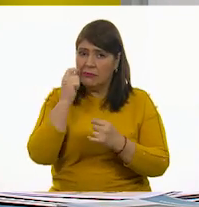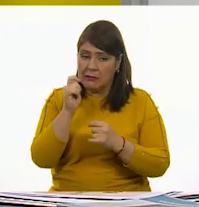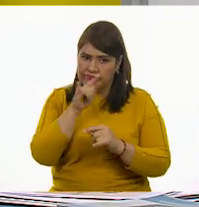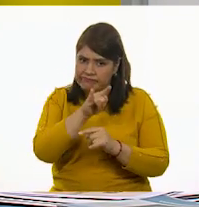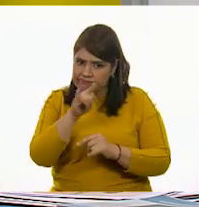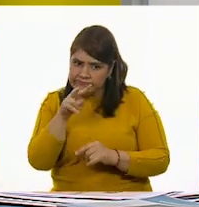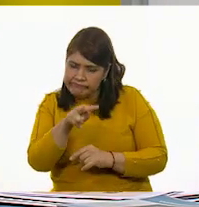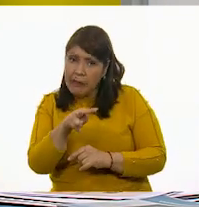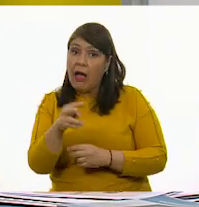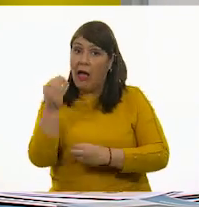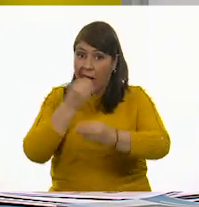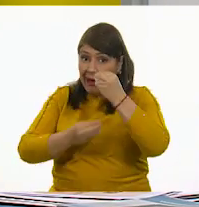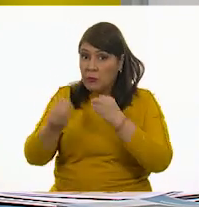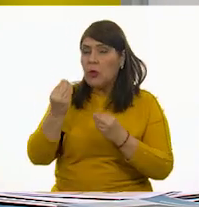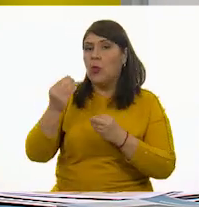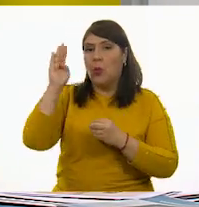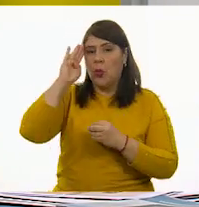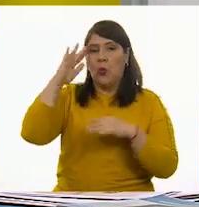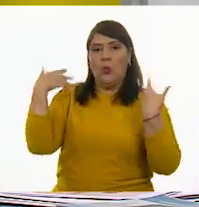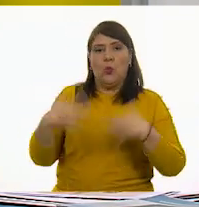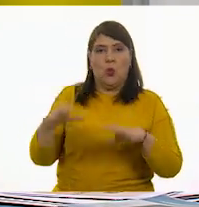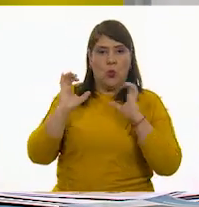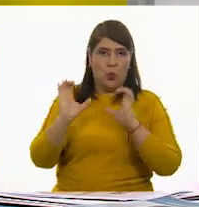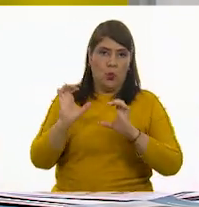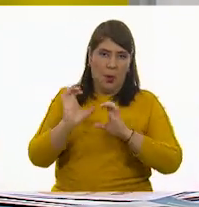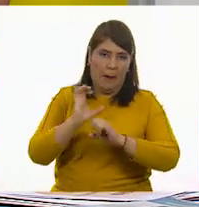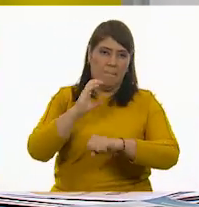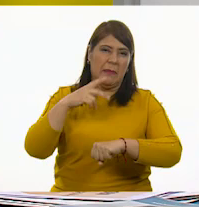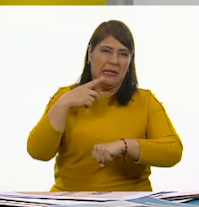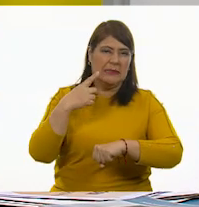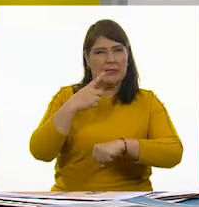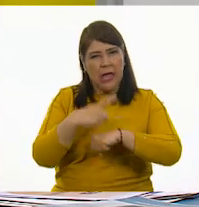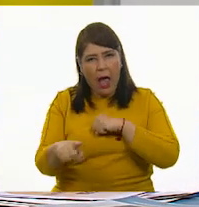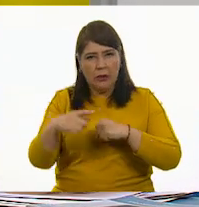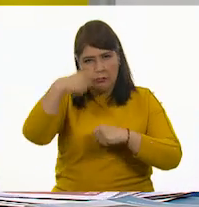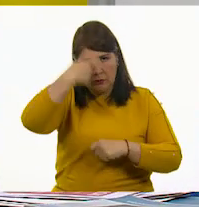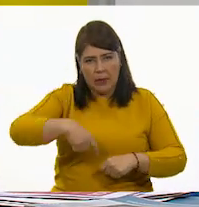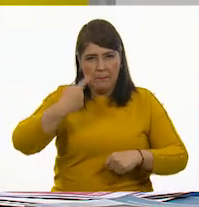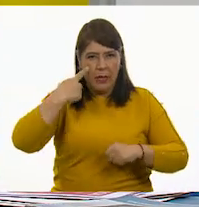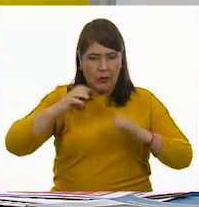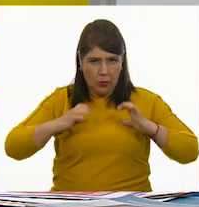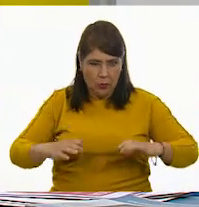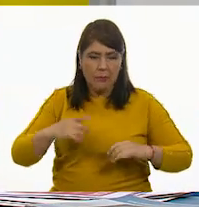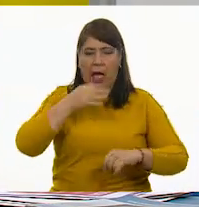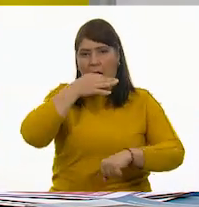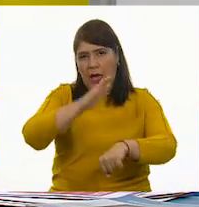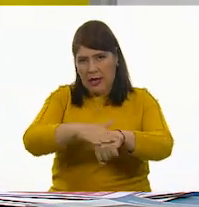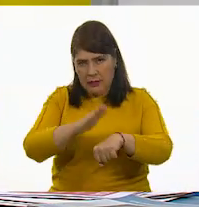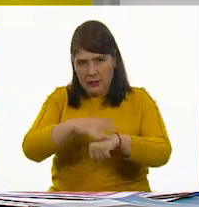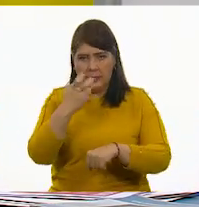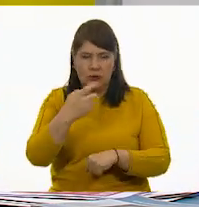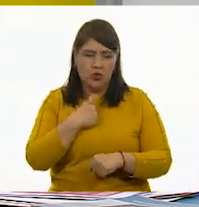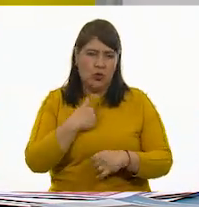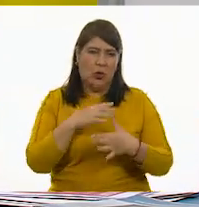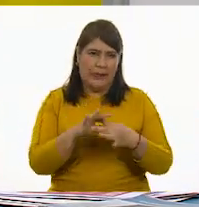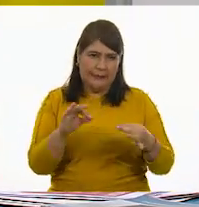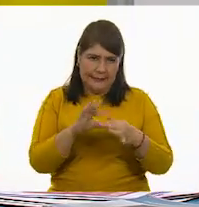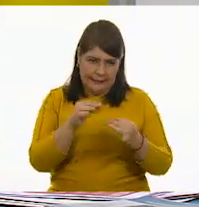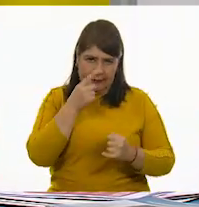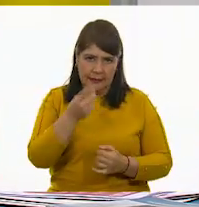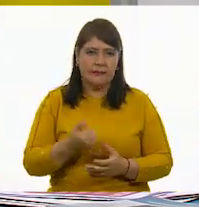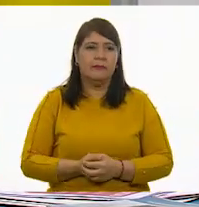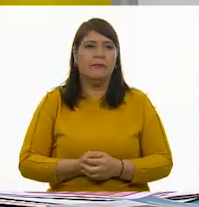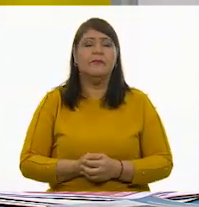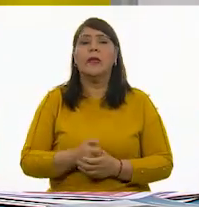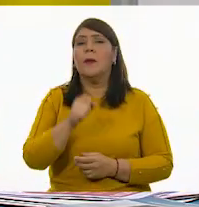comemos en exceso. Exactamente. Esa es la advertencia de la que estoy mencionando. Y